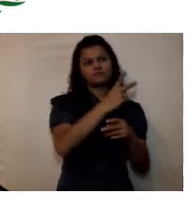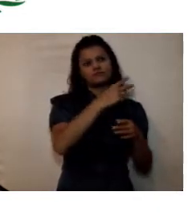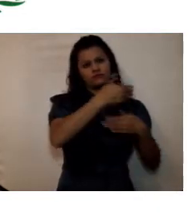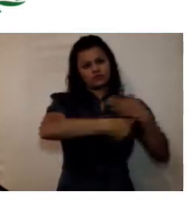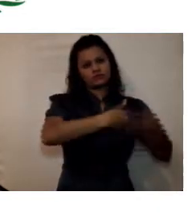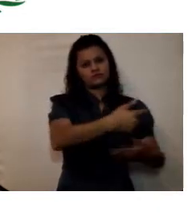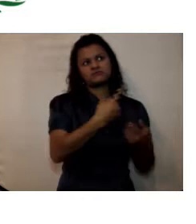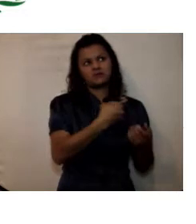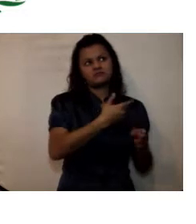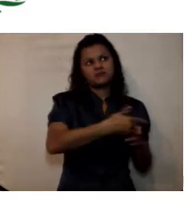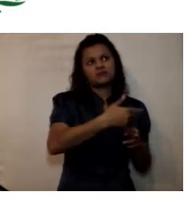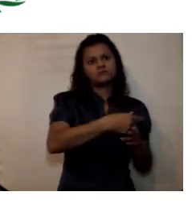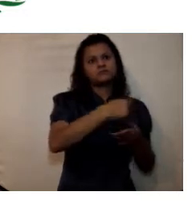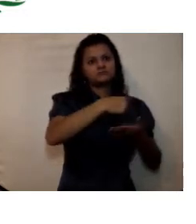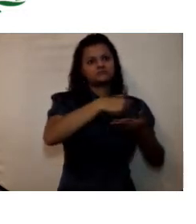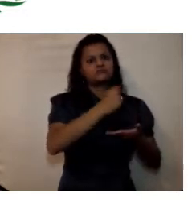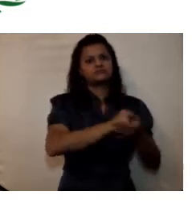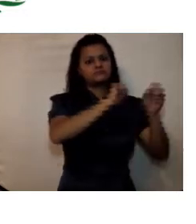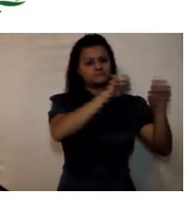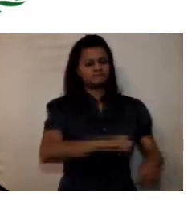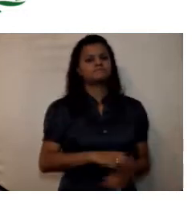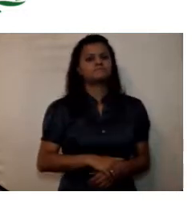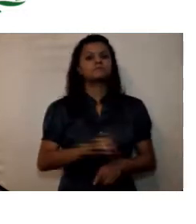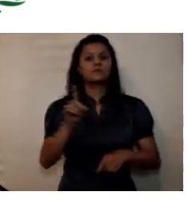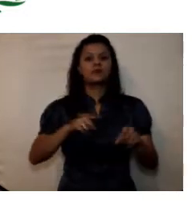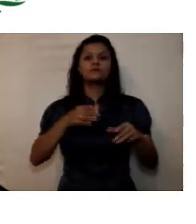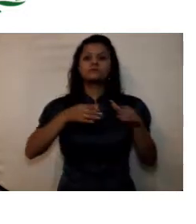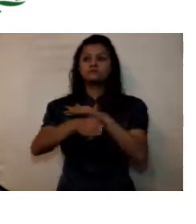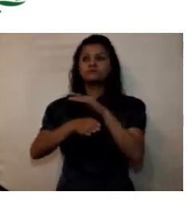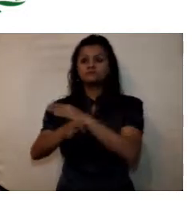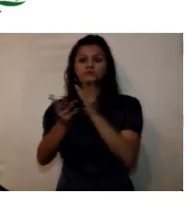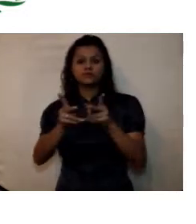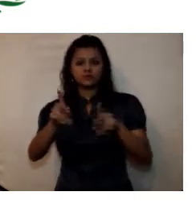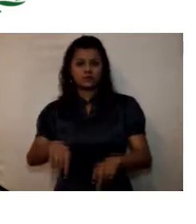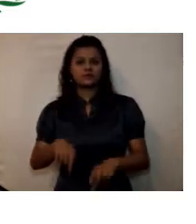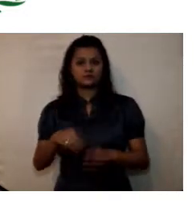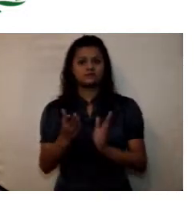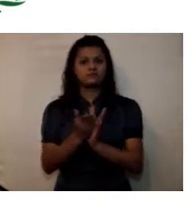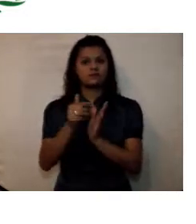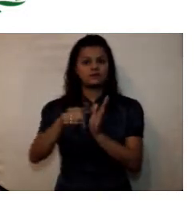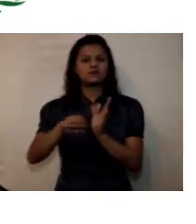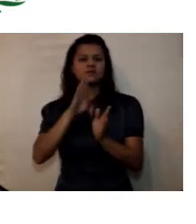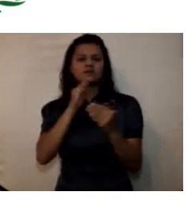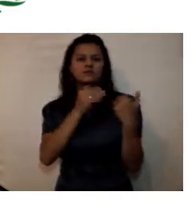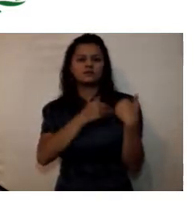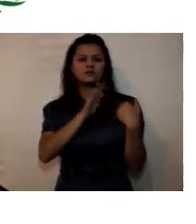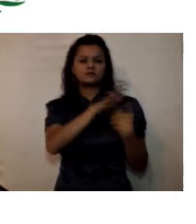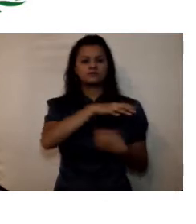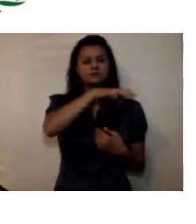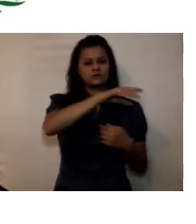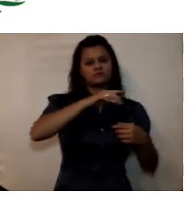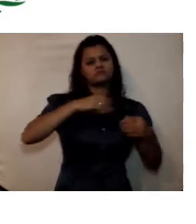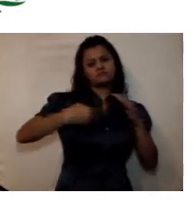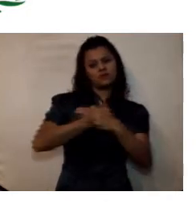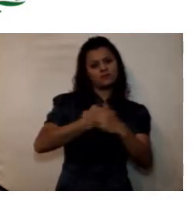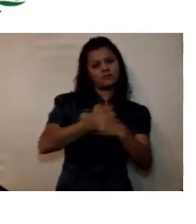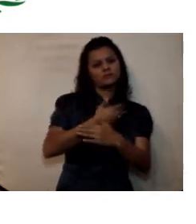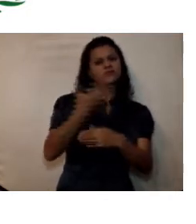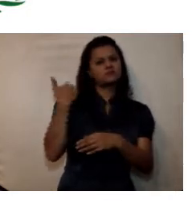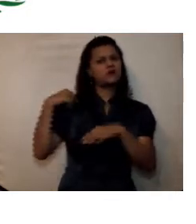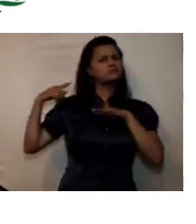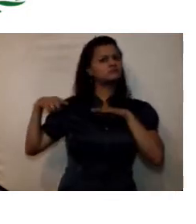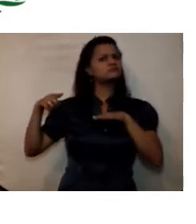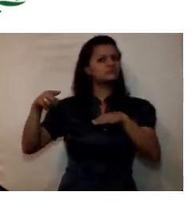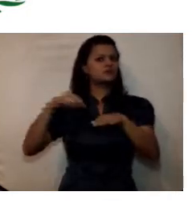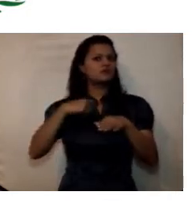el ingreso de aspirantes a los programas académicos con los que cuenta la universidad es administrado por la división de admisiones que desde hace algunos semestres ya cuenta